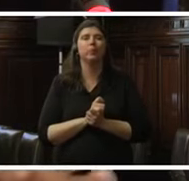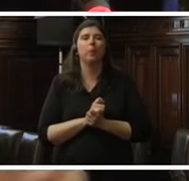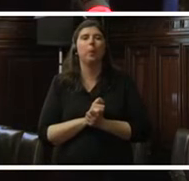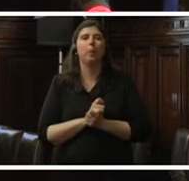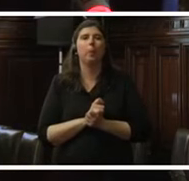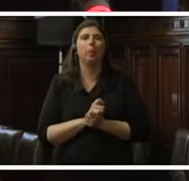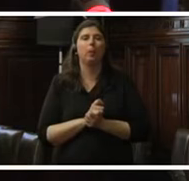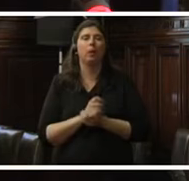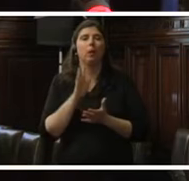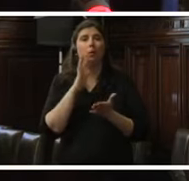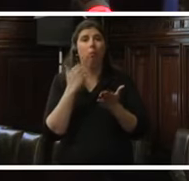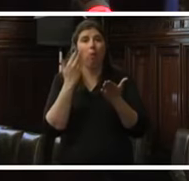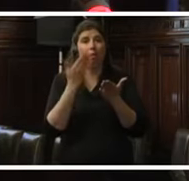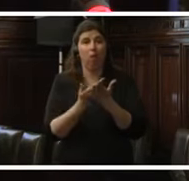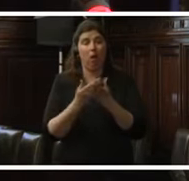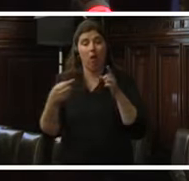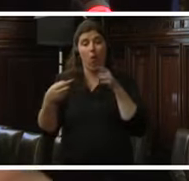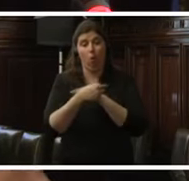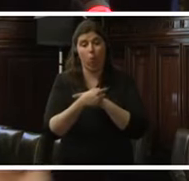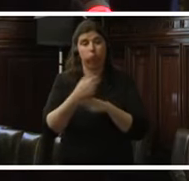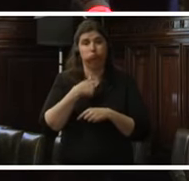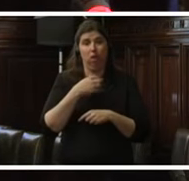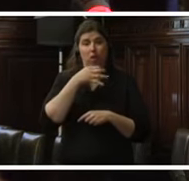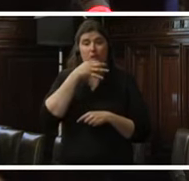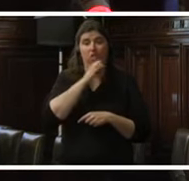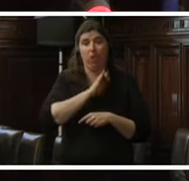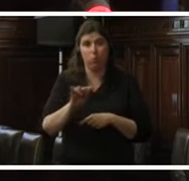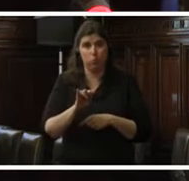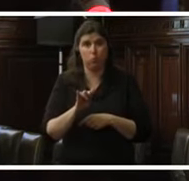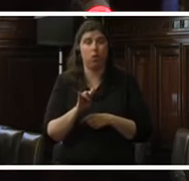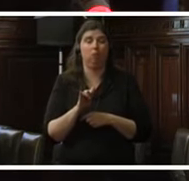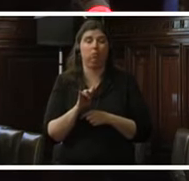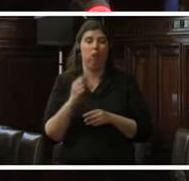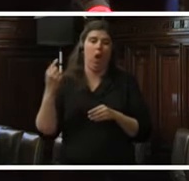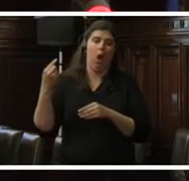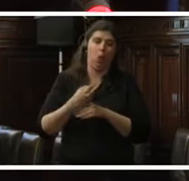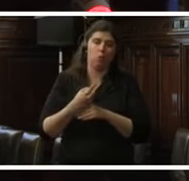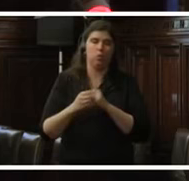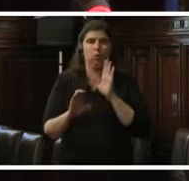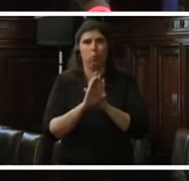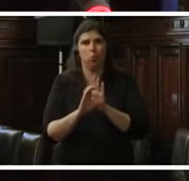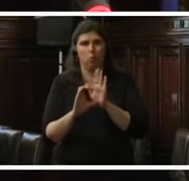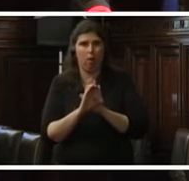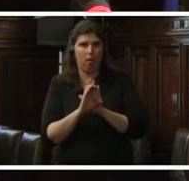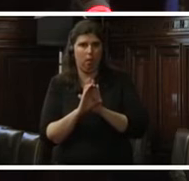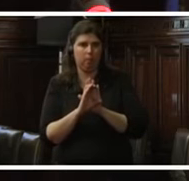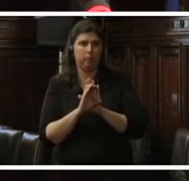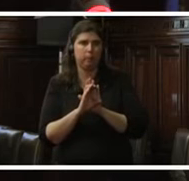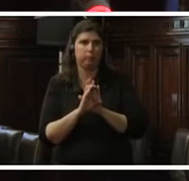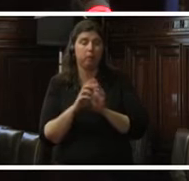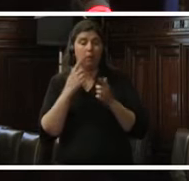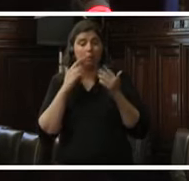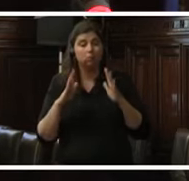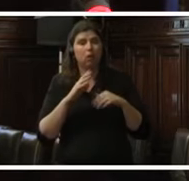o plantear contra nosotros denuncias, acusaciones constitucionales. Sin embargo, la que ha ido